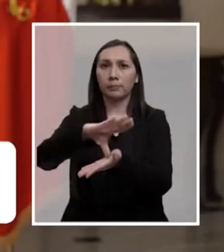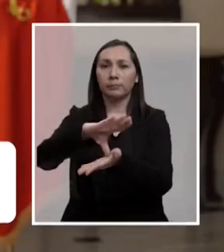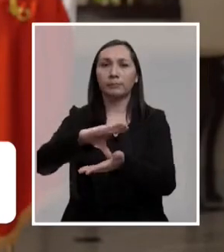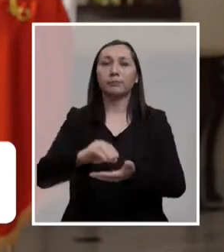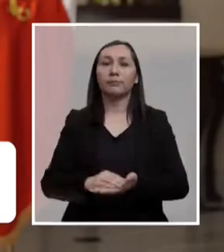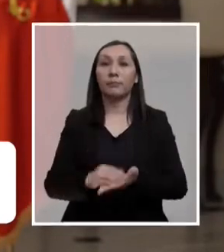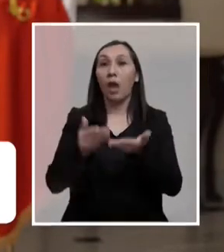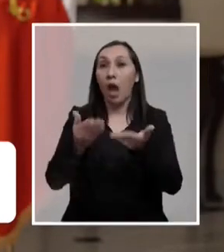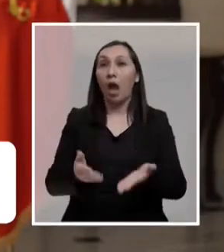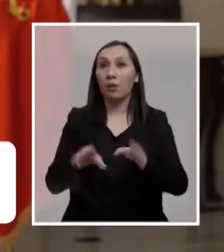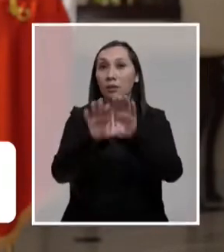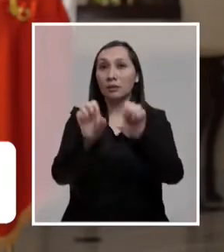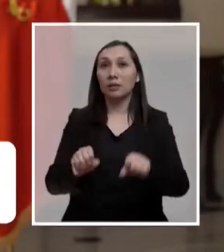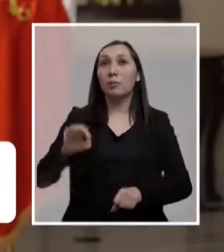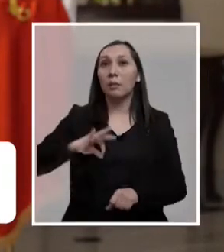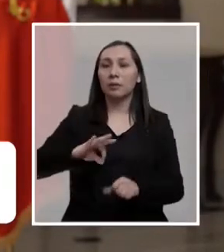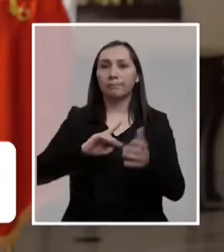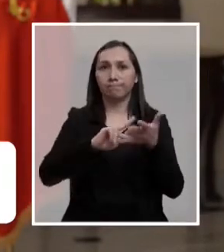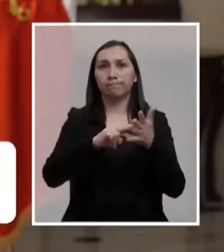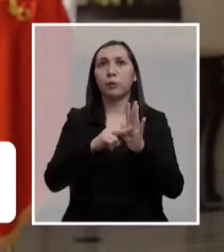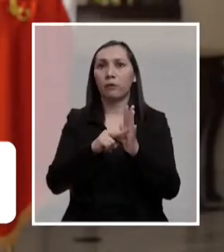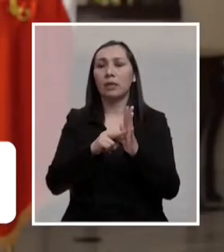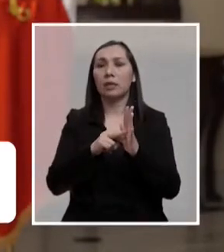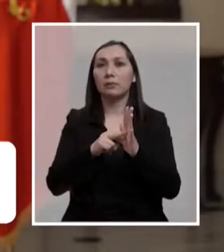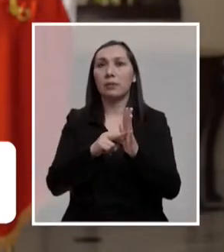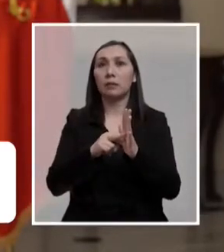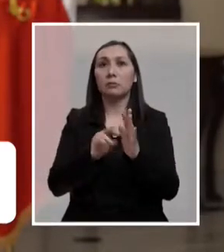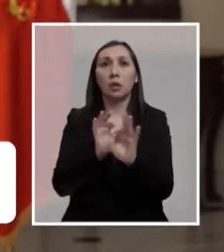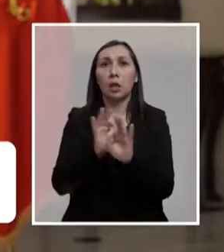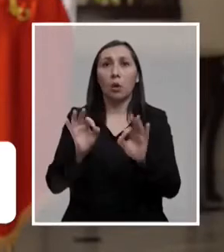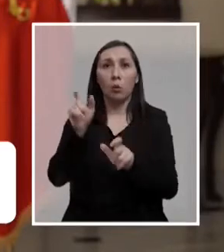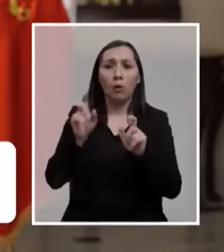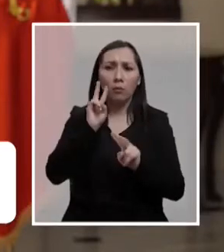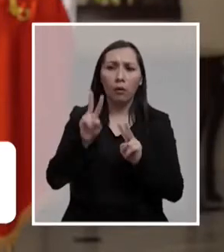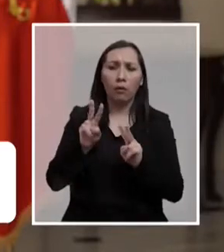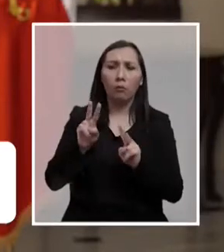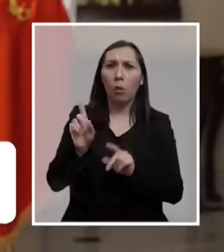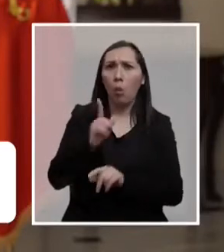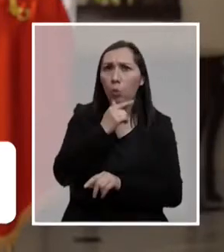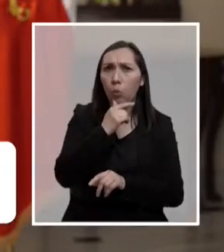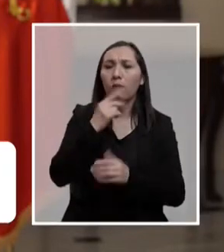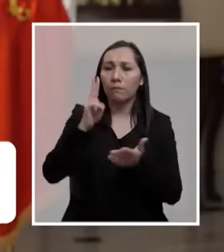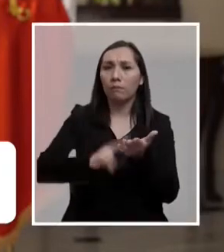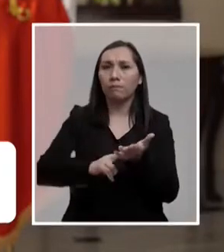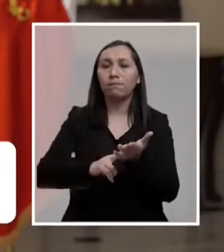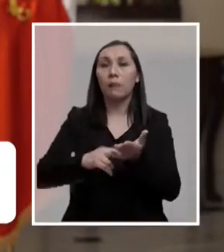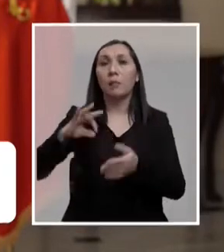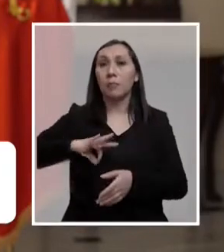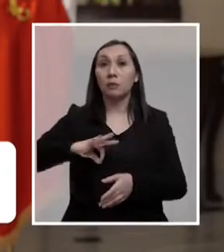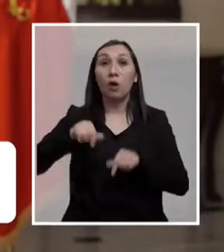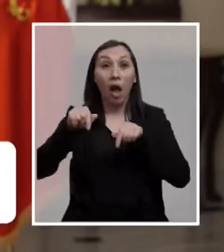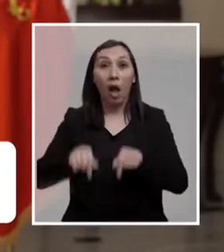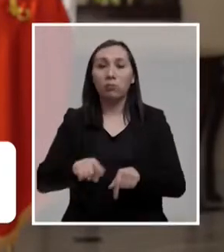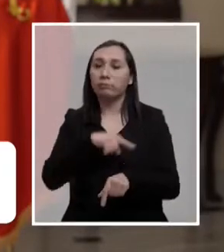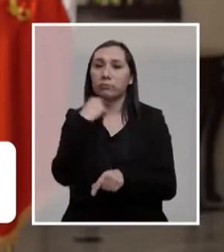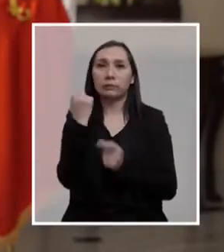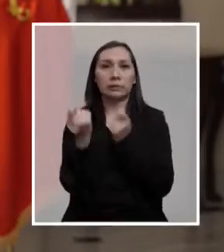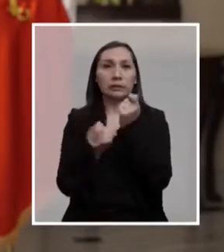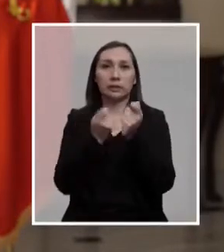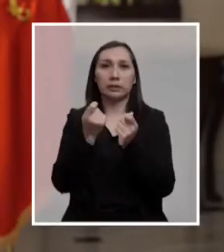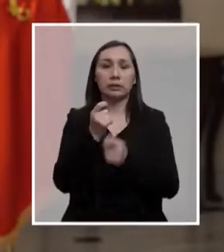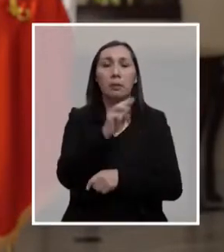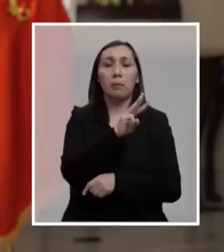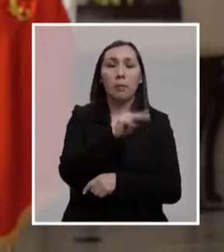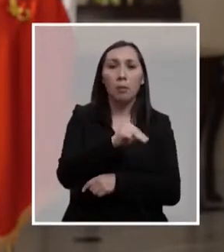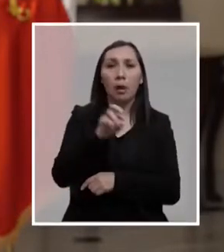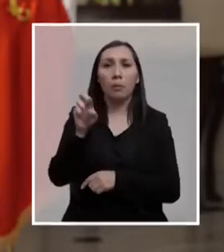El actual sistema de pensiones está en crisis y eso nadie lo pone en duda. Las pensiones de hoy no alcanzan para que nuestros